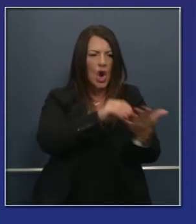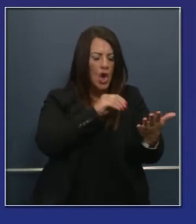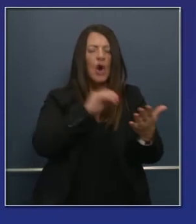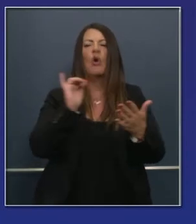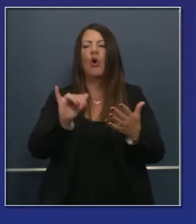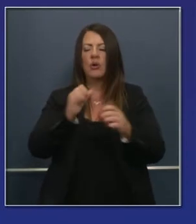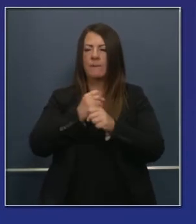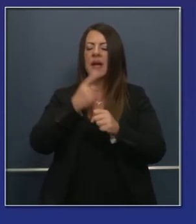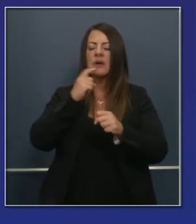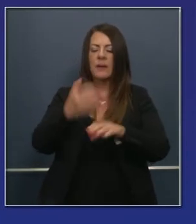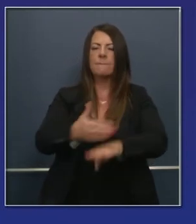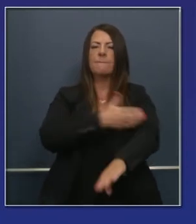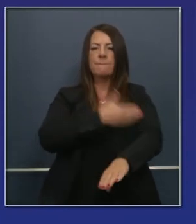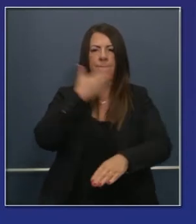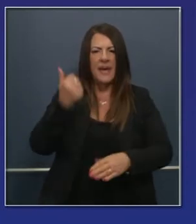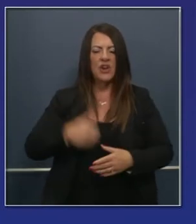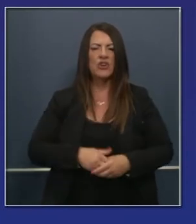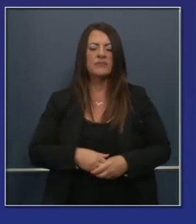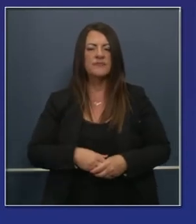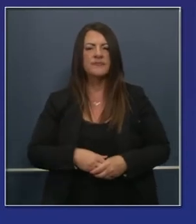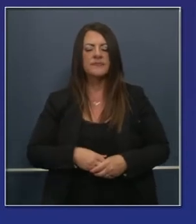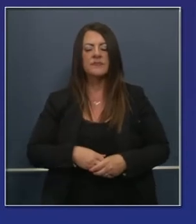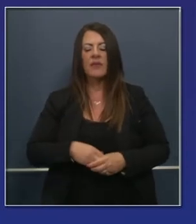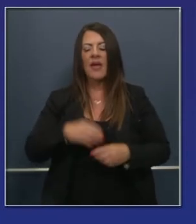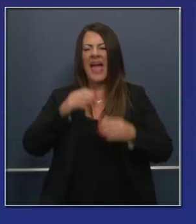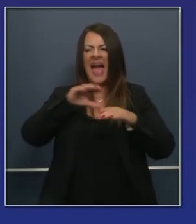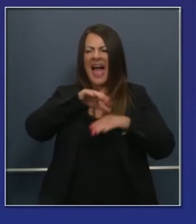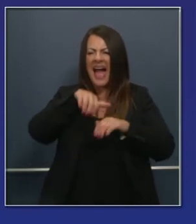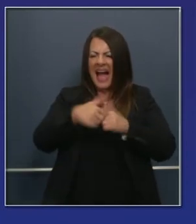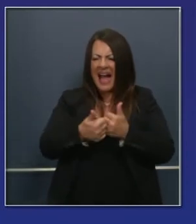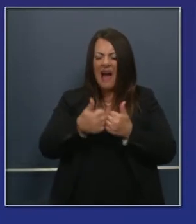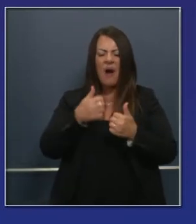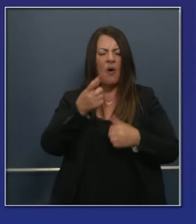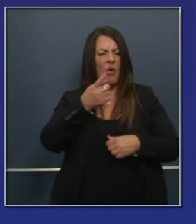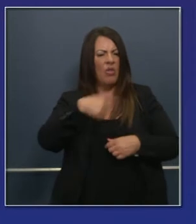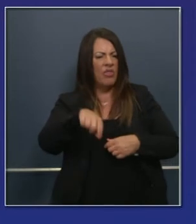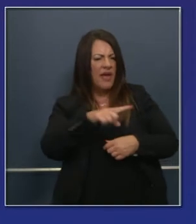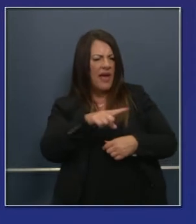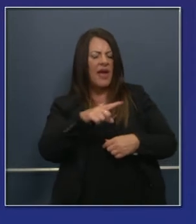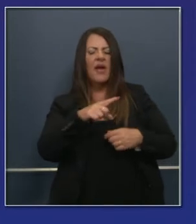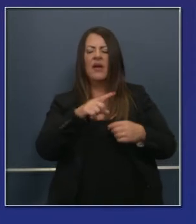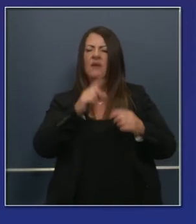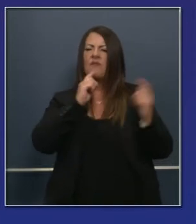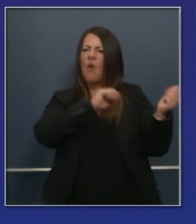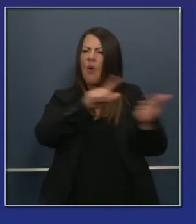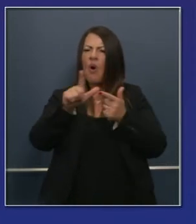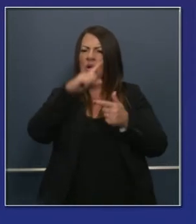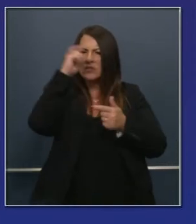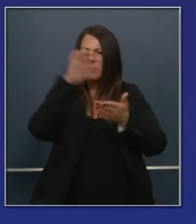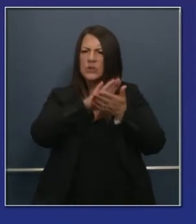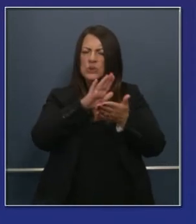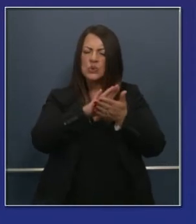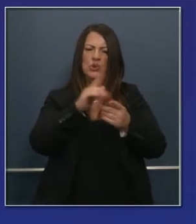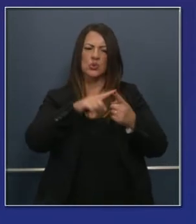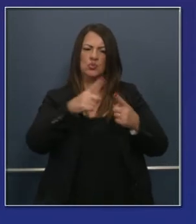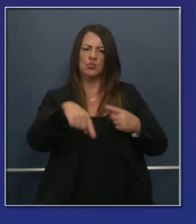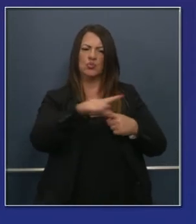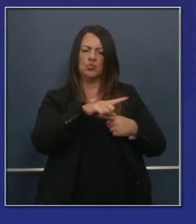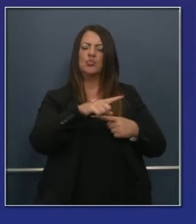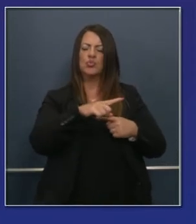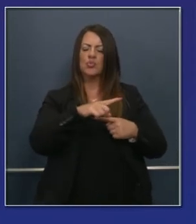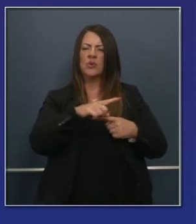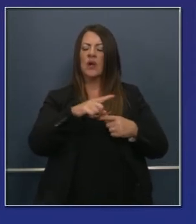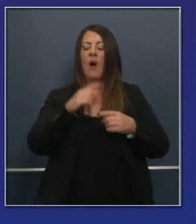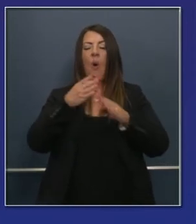para el otoño. Los Ángeles también habló acerca de instrucción por medio de ofrecerle a